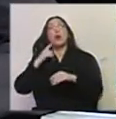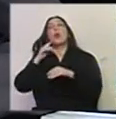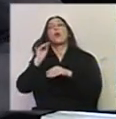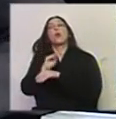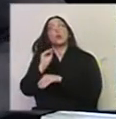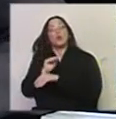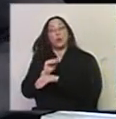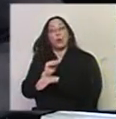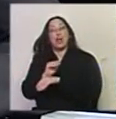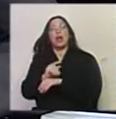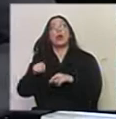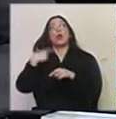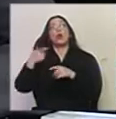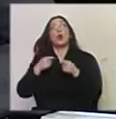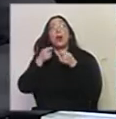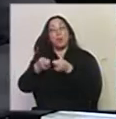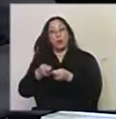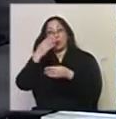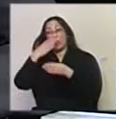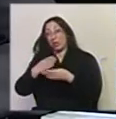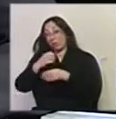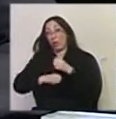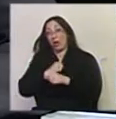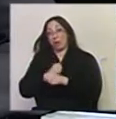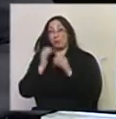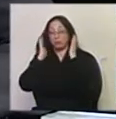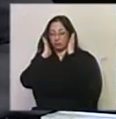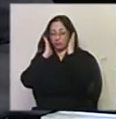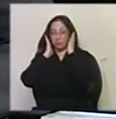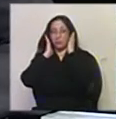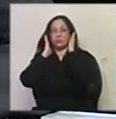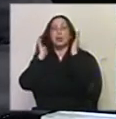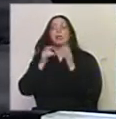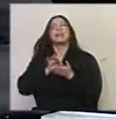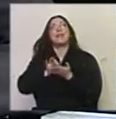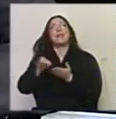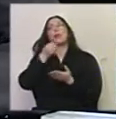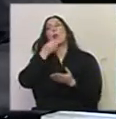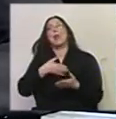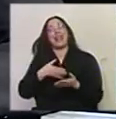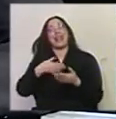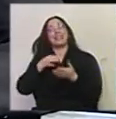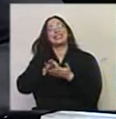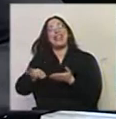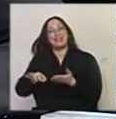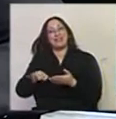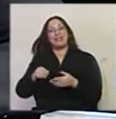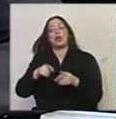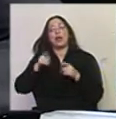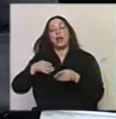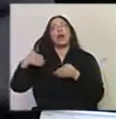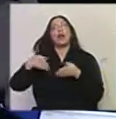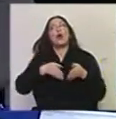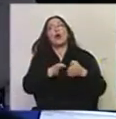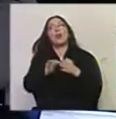nivel nacional, otro gran aporte en los últimos años, la circulación de bienes y servicios a nivel nacional. El año pasado, en el Corredor de los Pájaros